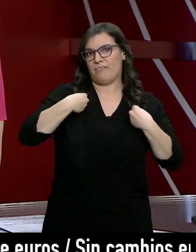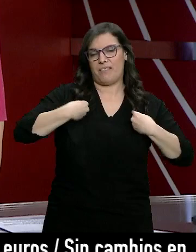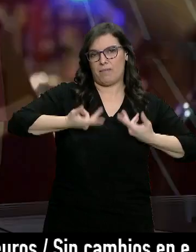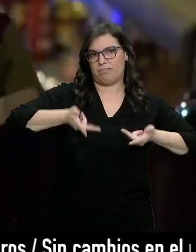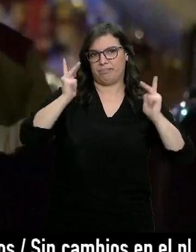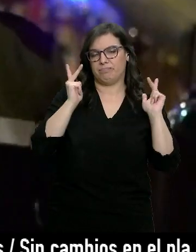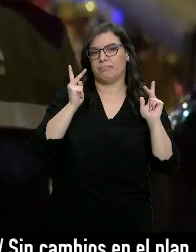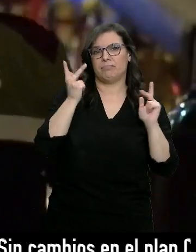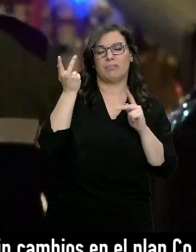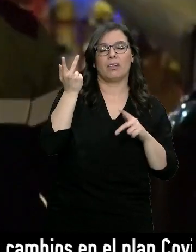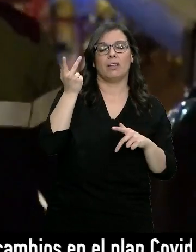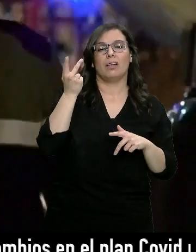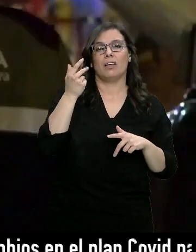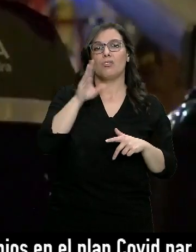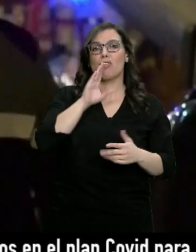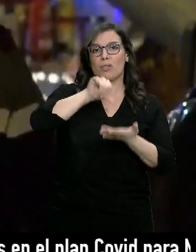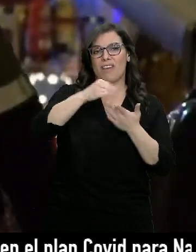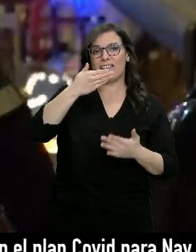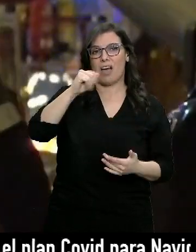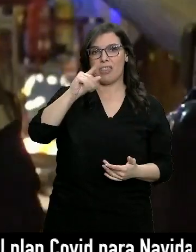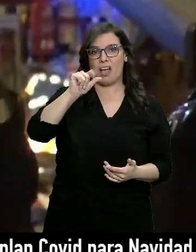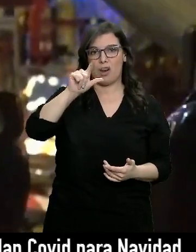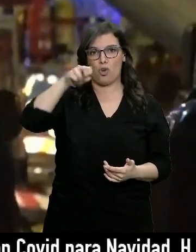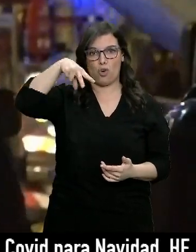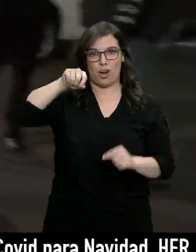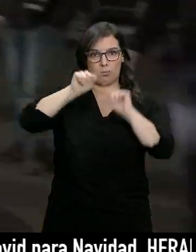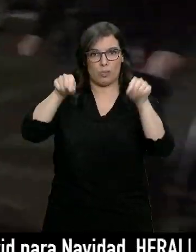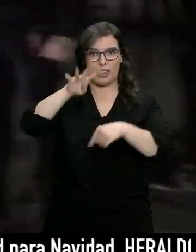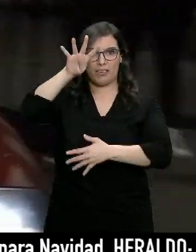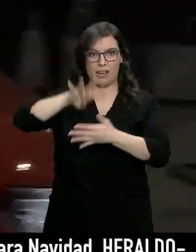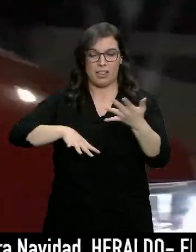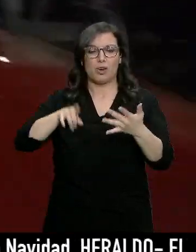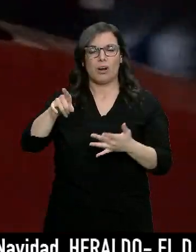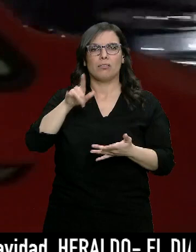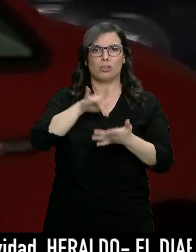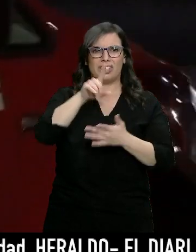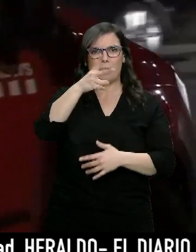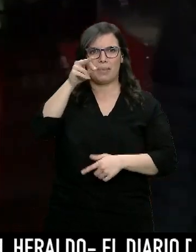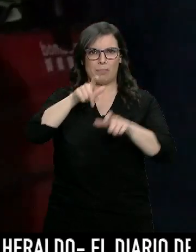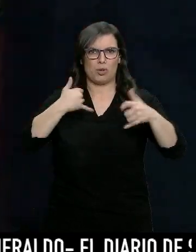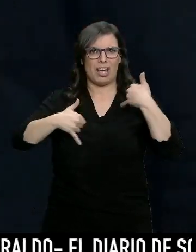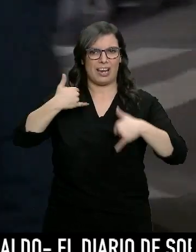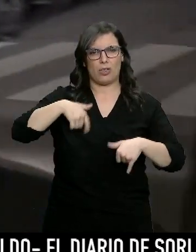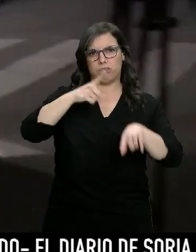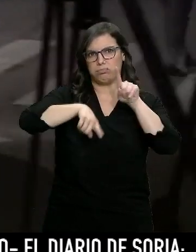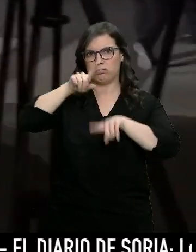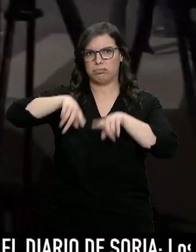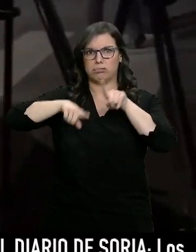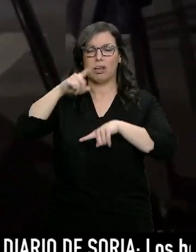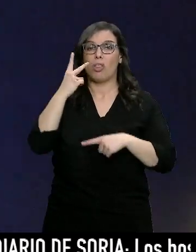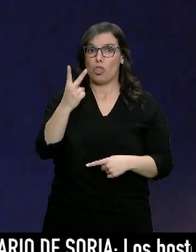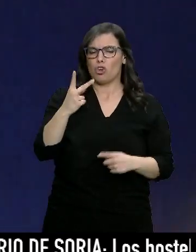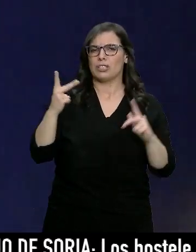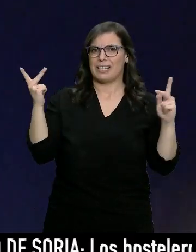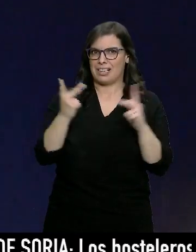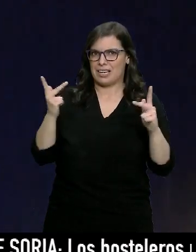los dos fallecidos, los bomberos han rescatado a 17 personas con heridas de diversa consideración, entre ellas dos que están en estado